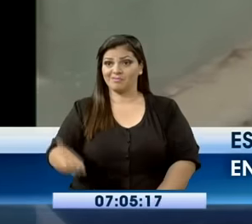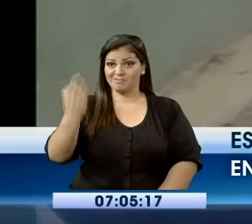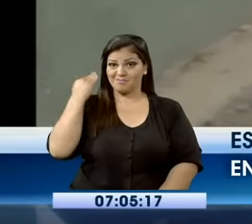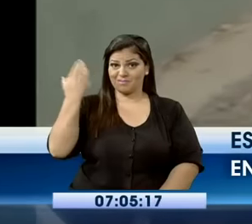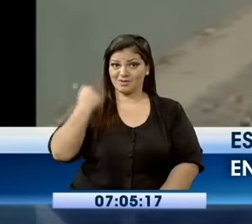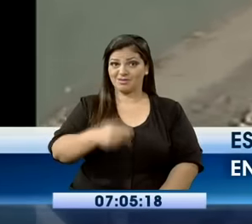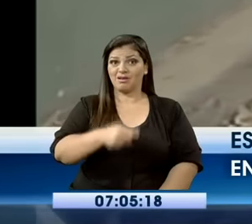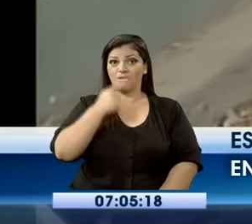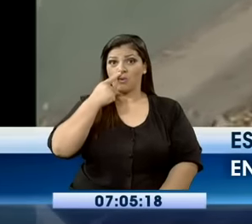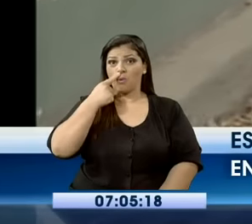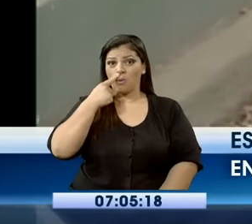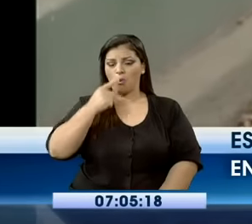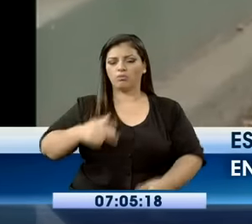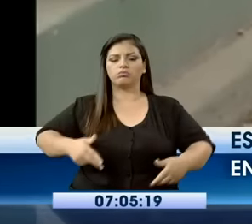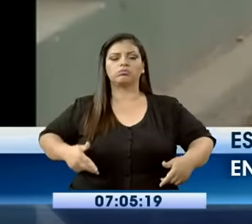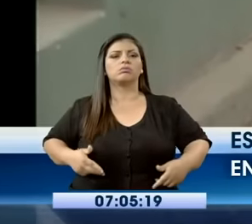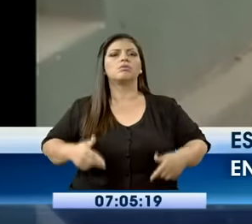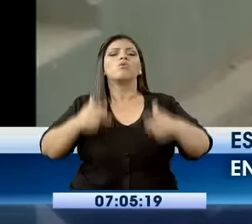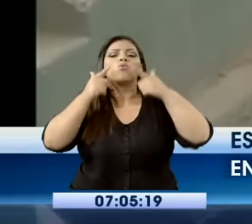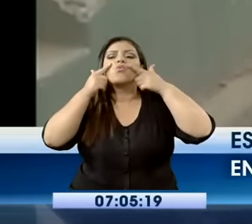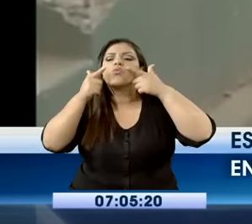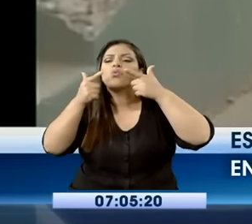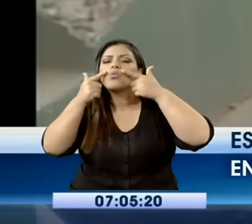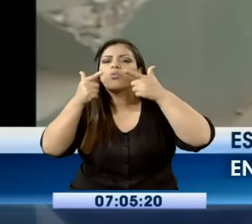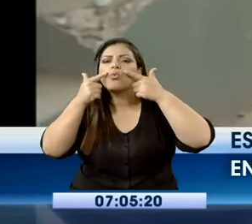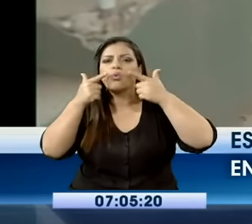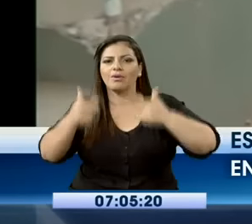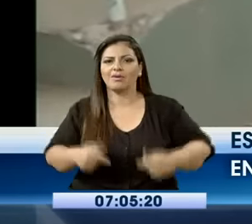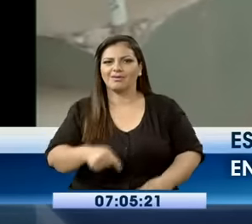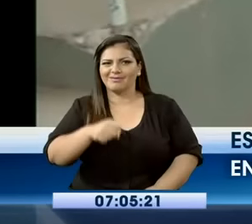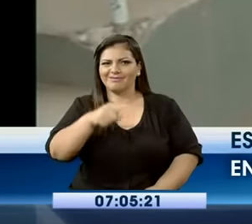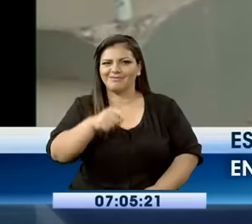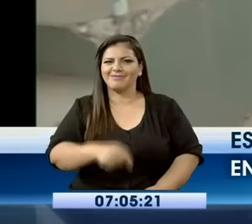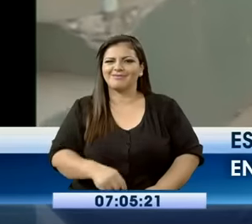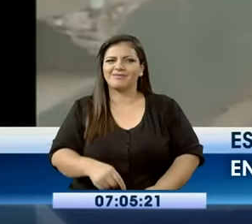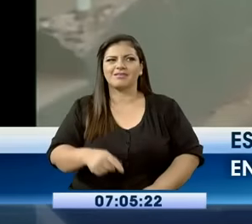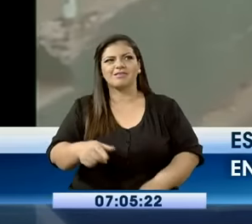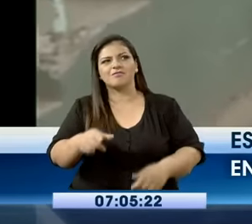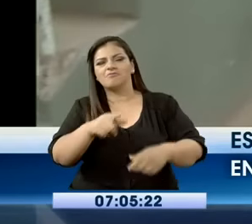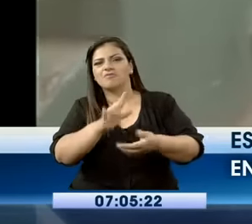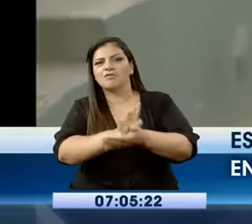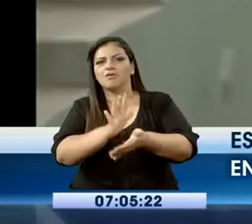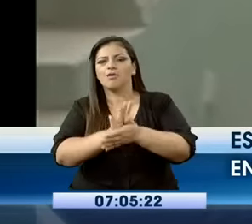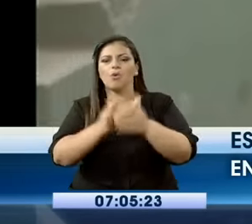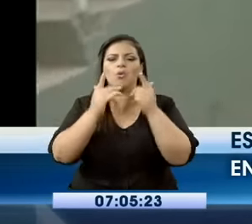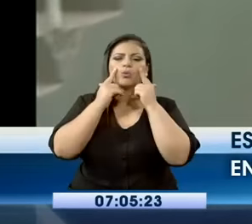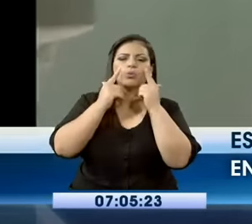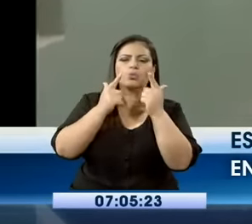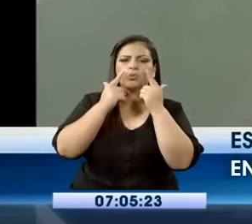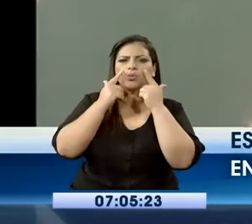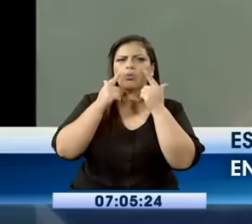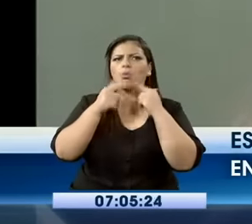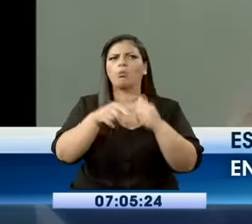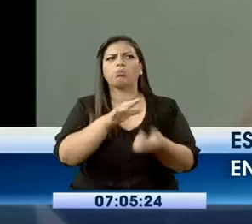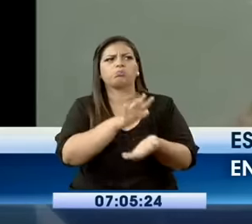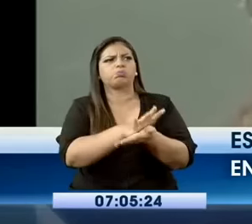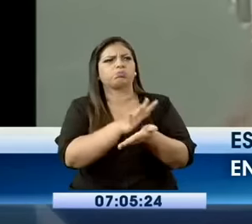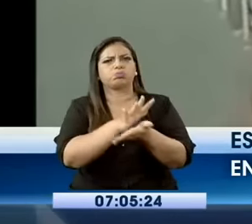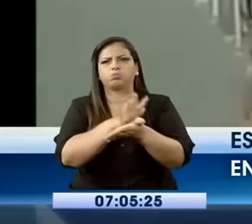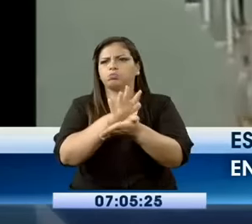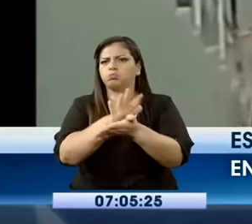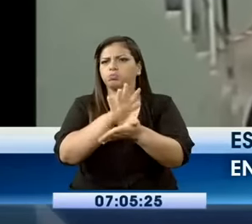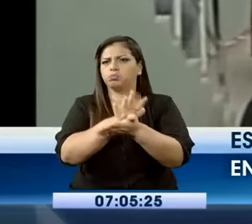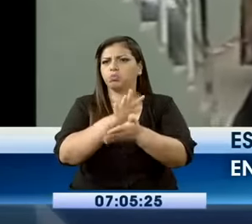problemas. Entremos en ese detalle. ver, cuando el consejero permanecía en el lugar, no robaban. No robaban, nunca robaron.